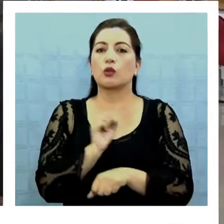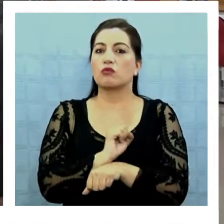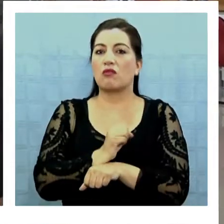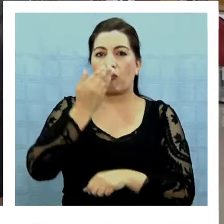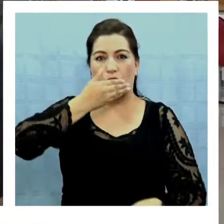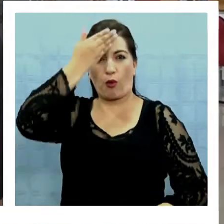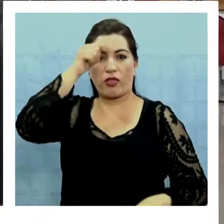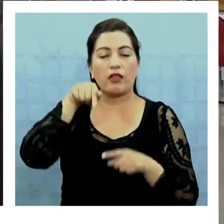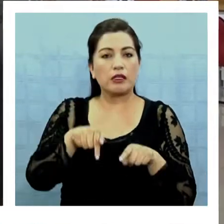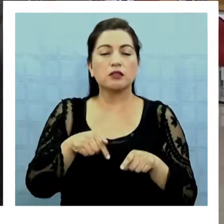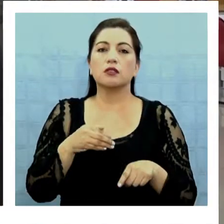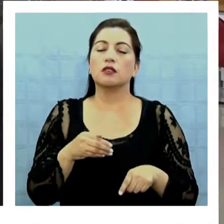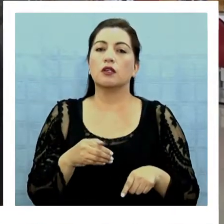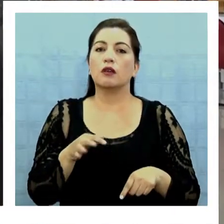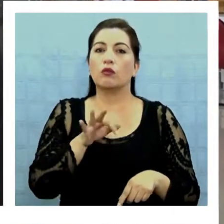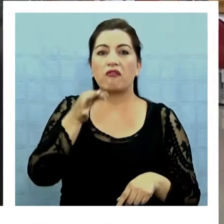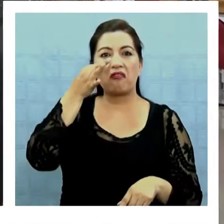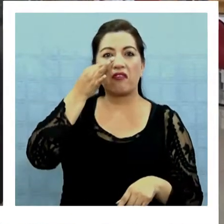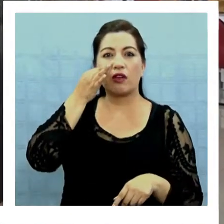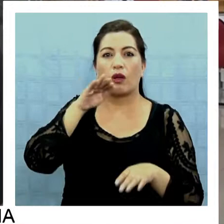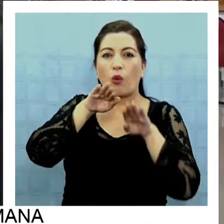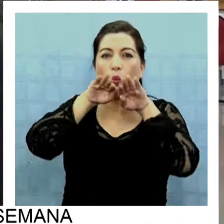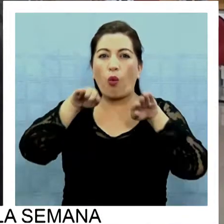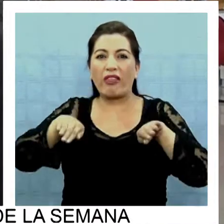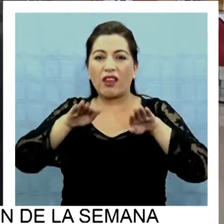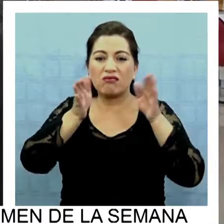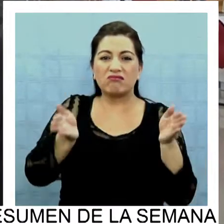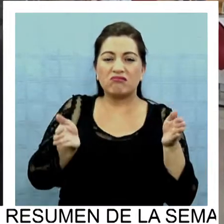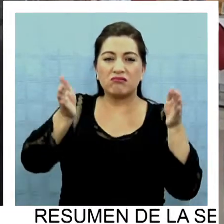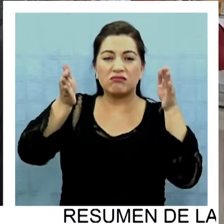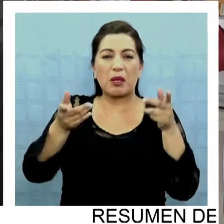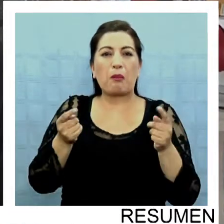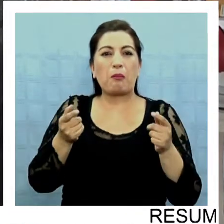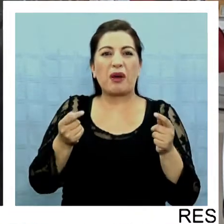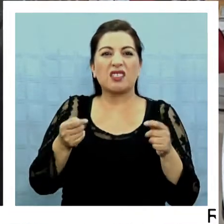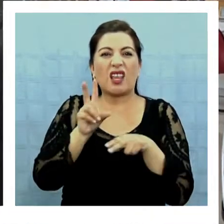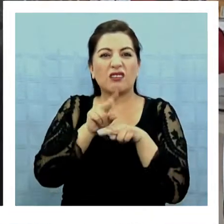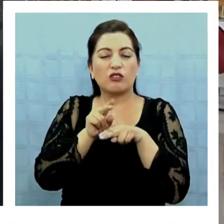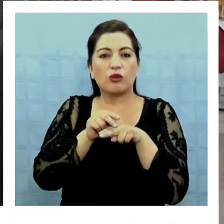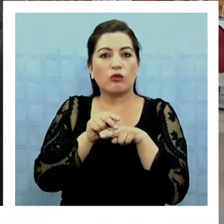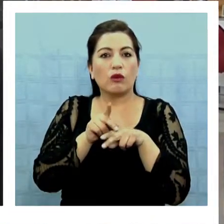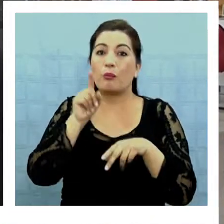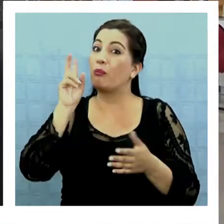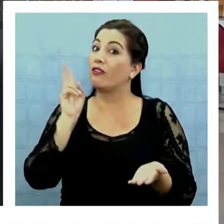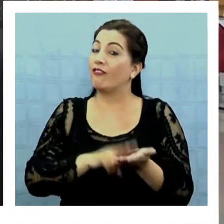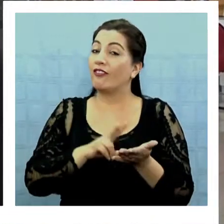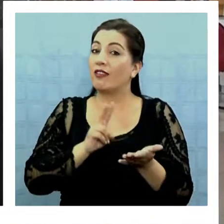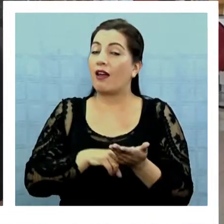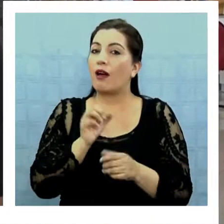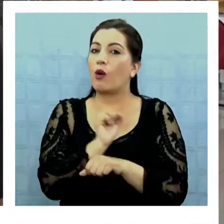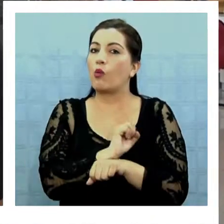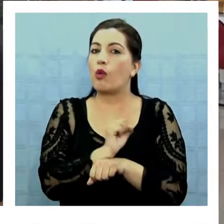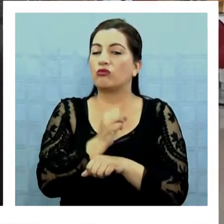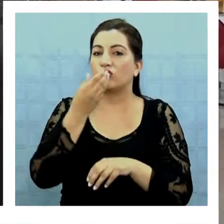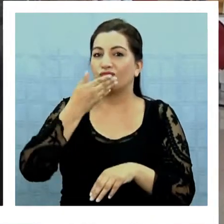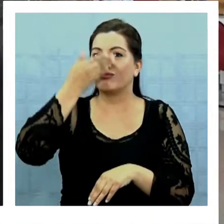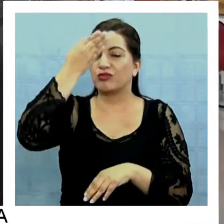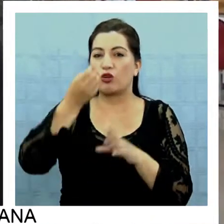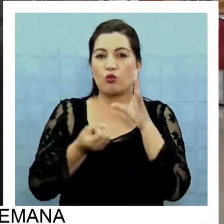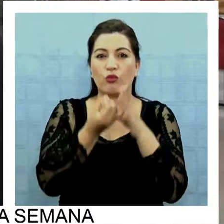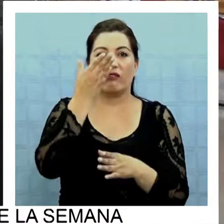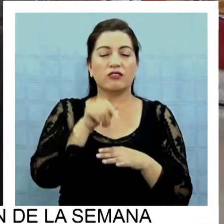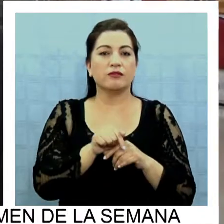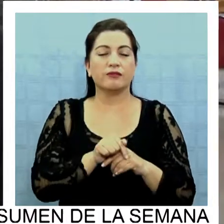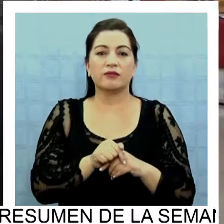un vehículo moderno. De hecho lo van a ver, es un poco cuadrado, parece un vehículo antiguo, pero en realidad es un vehículo súper moderno. Tiene